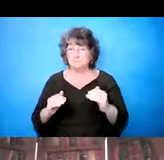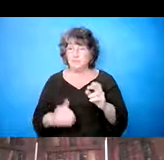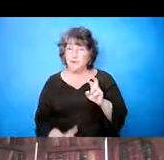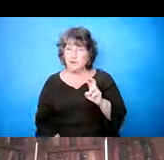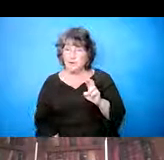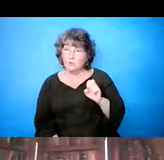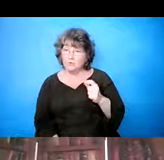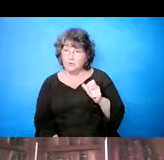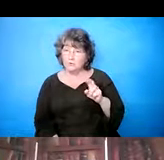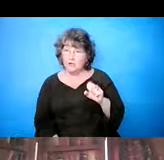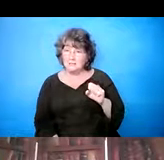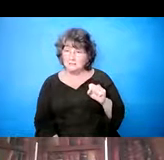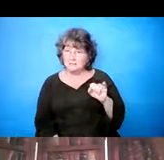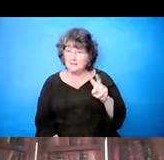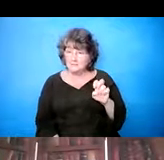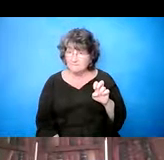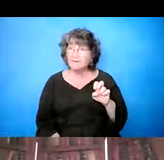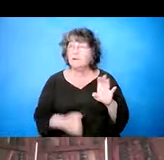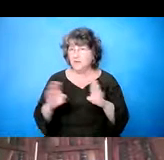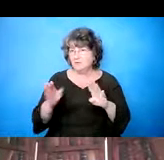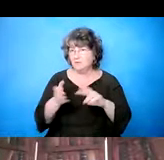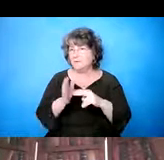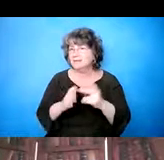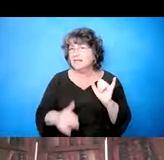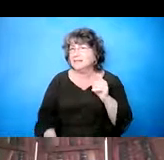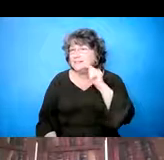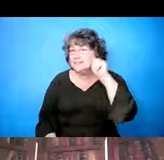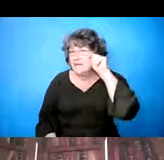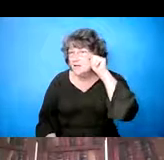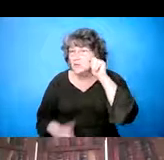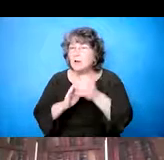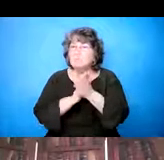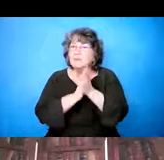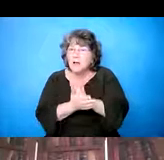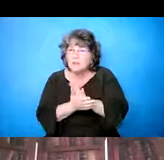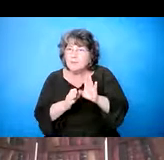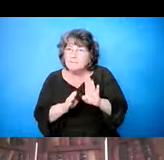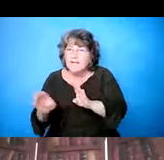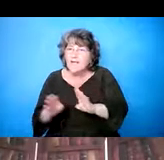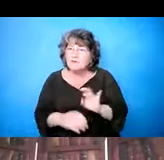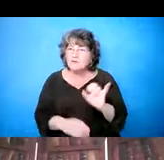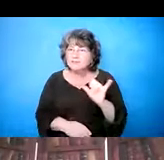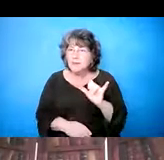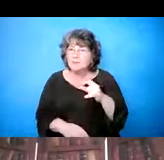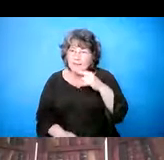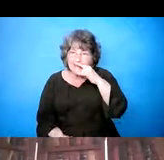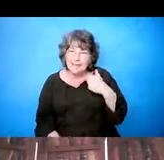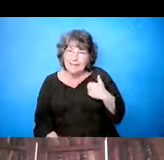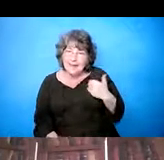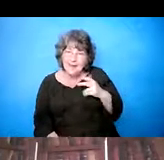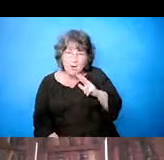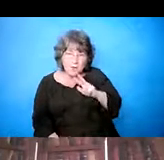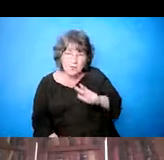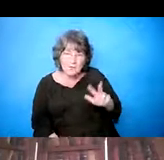por, por ninguna razón. Cuando están comportamientos regresivos, cuando es un joven que ahora está actuando como, como